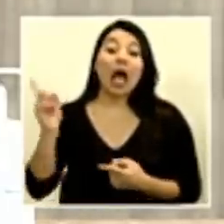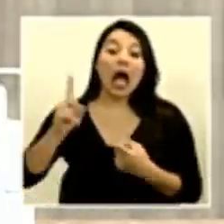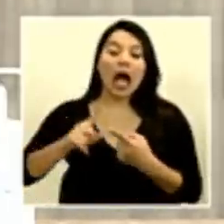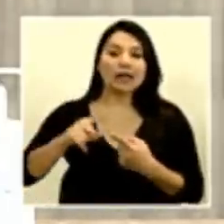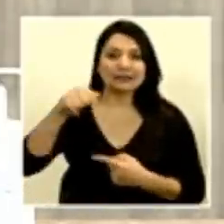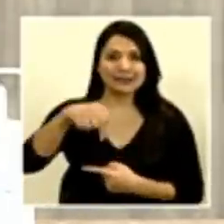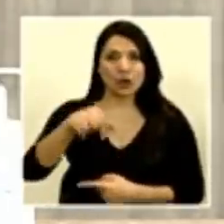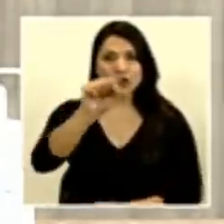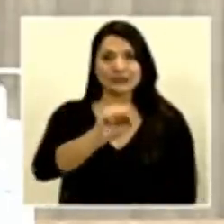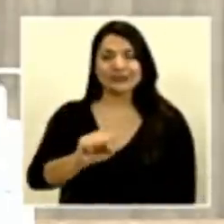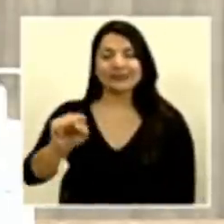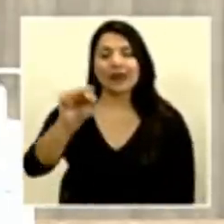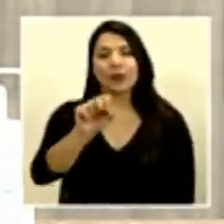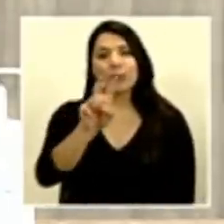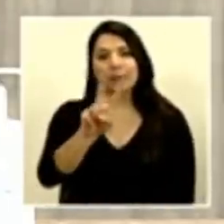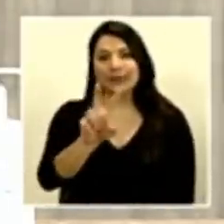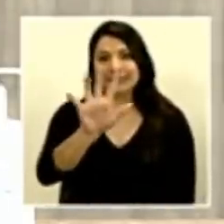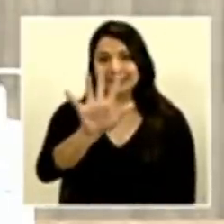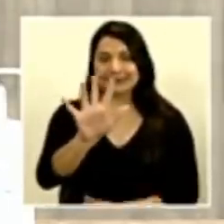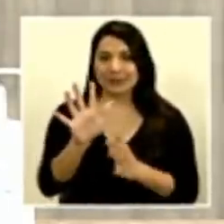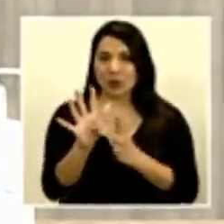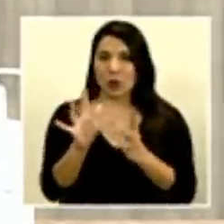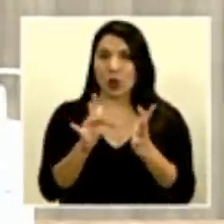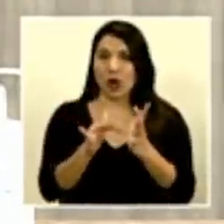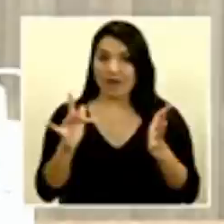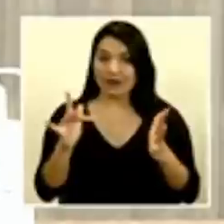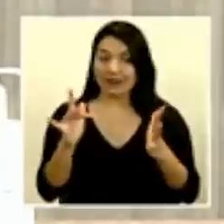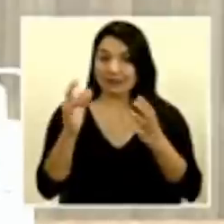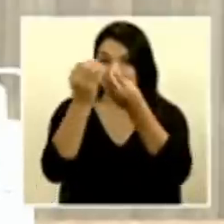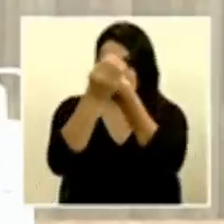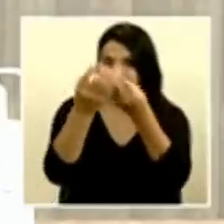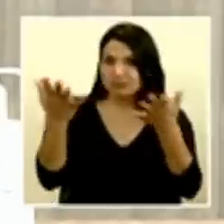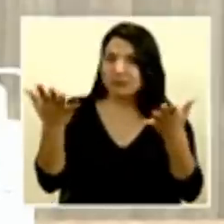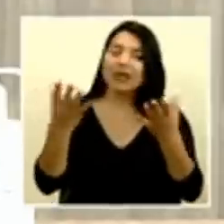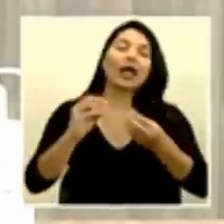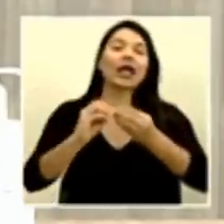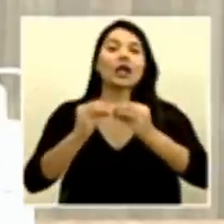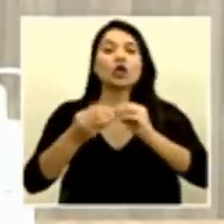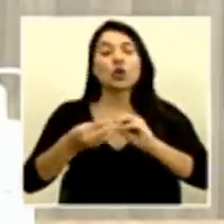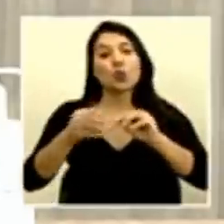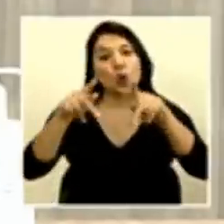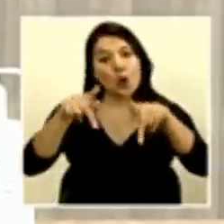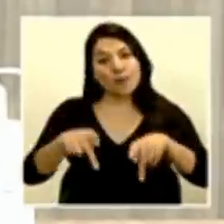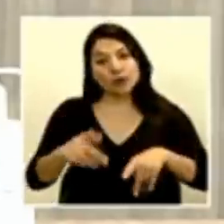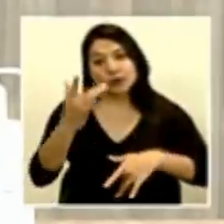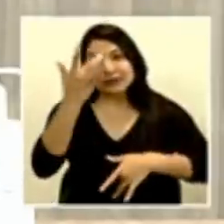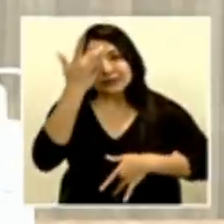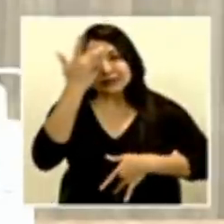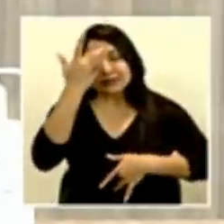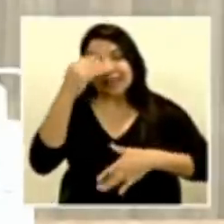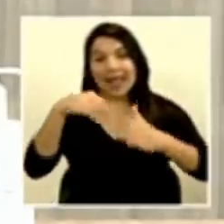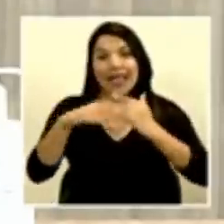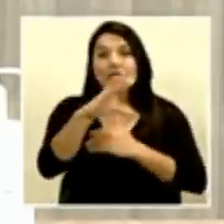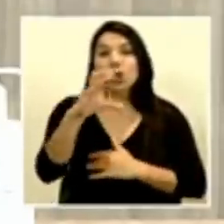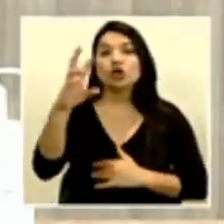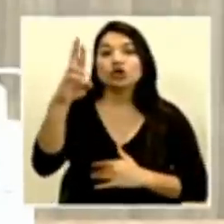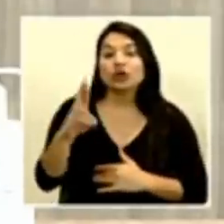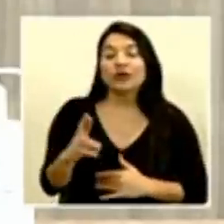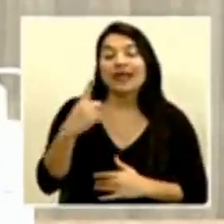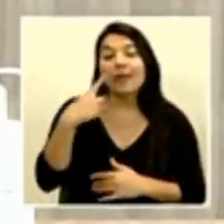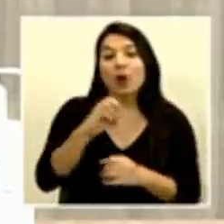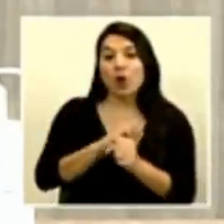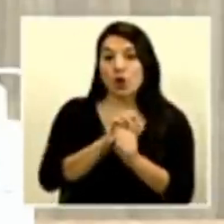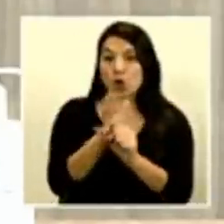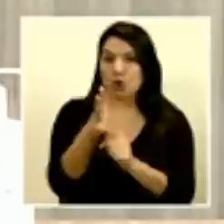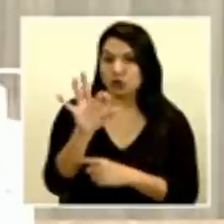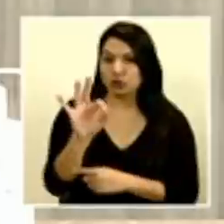25 de abril informamos que la cantidad de casos que se registran en Costa Rica por COVID-19 alcanza